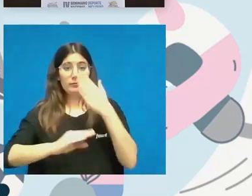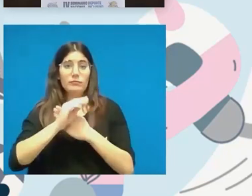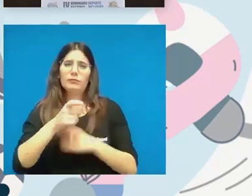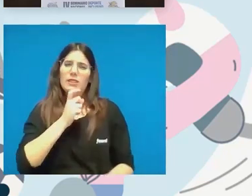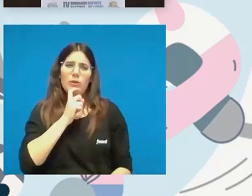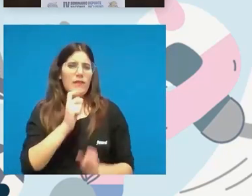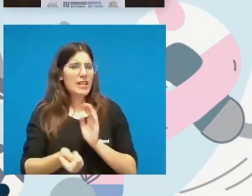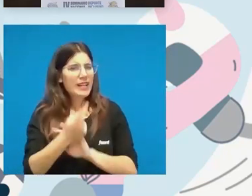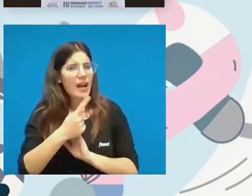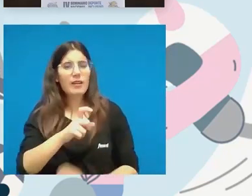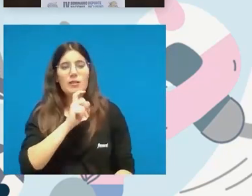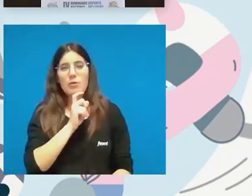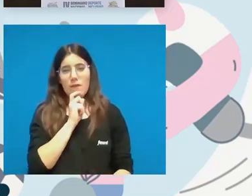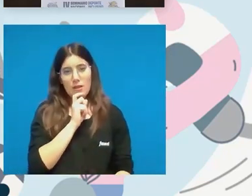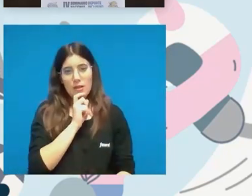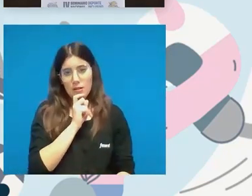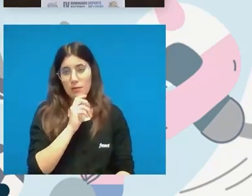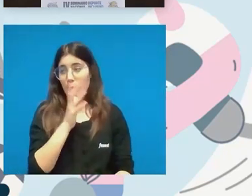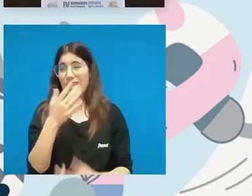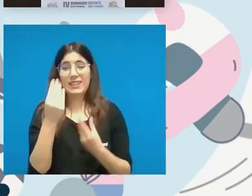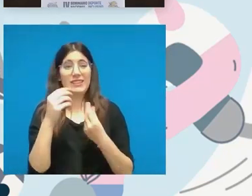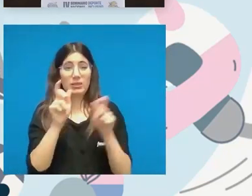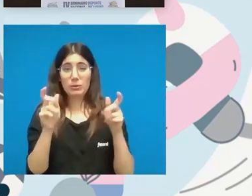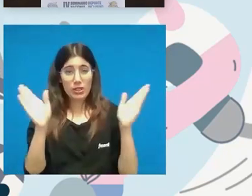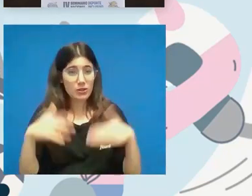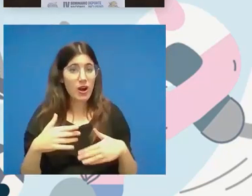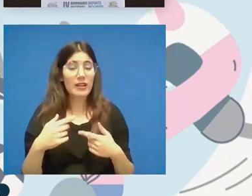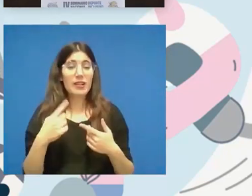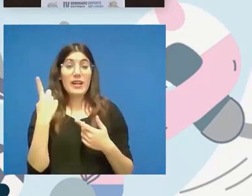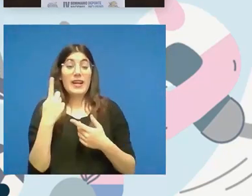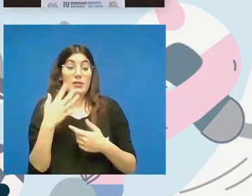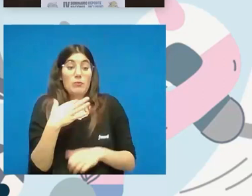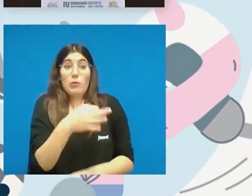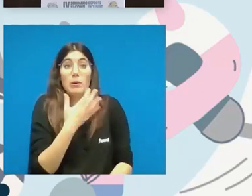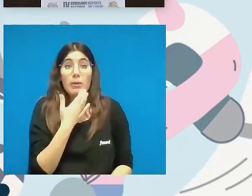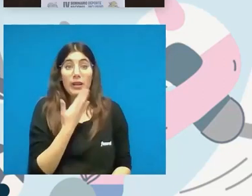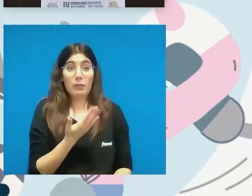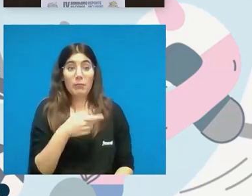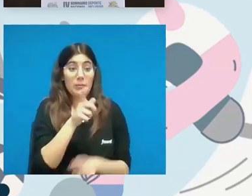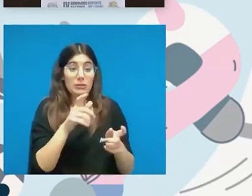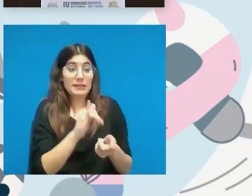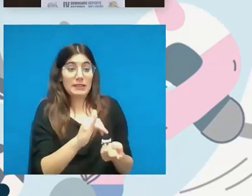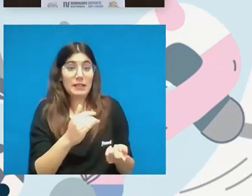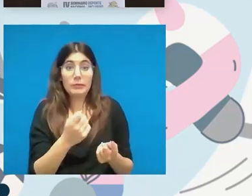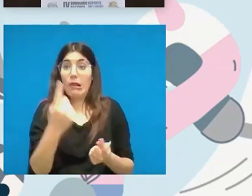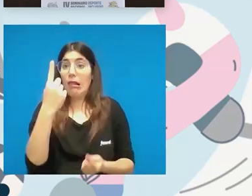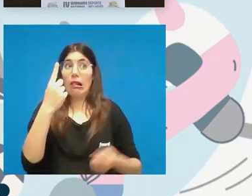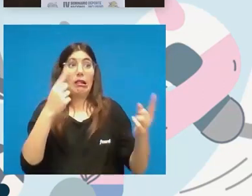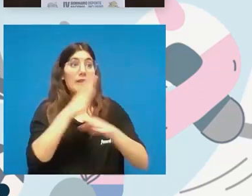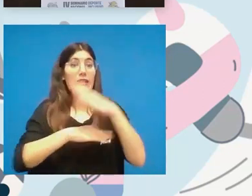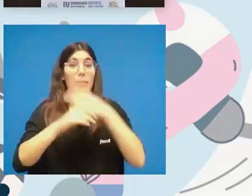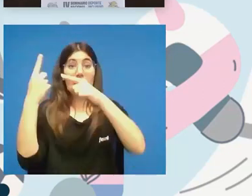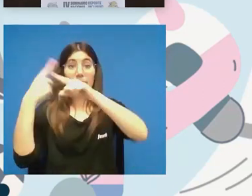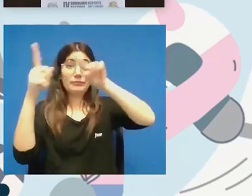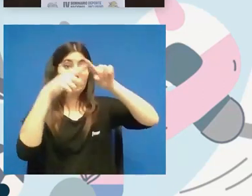complicado no hay tanta gente en una población la gente que hay pues cada uno tiene una discapacidad o